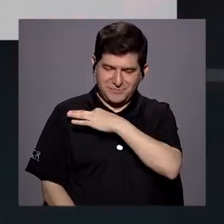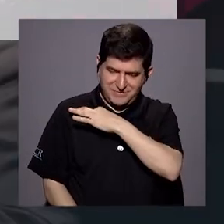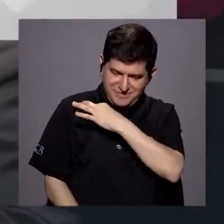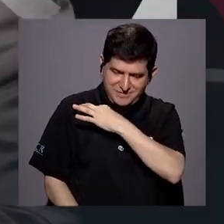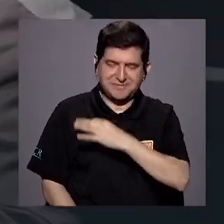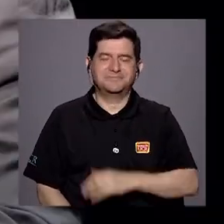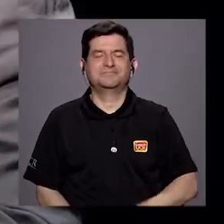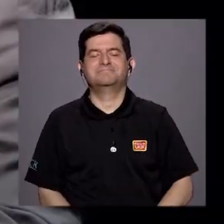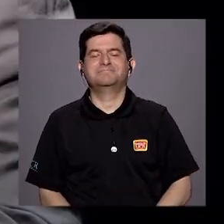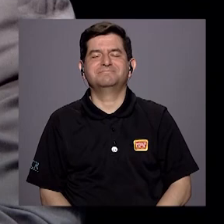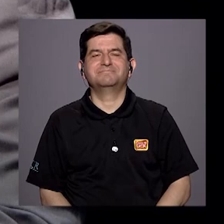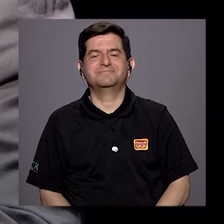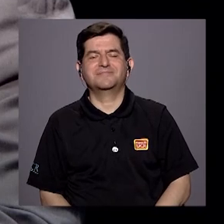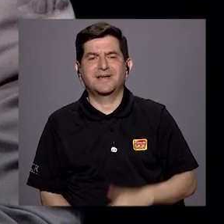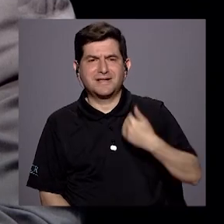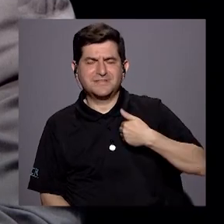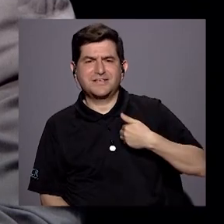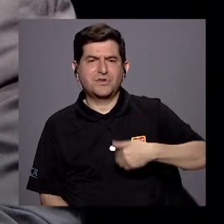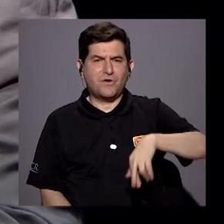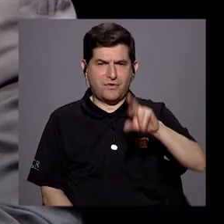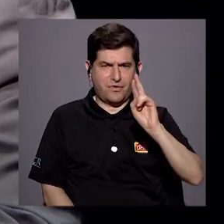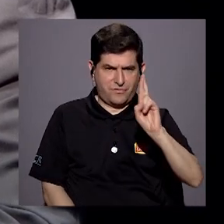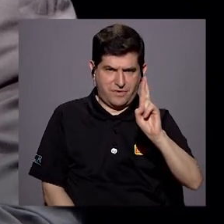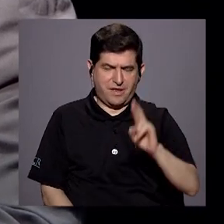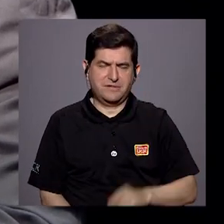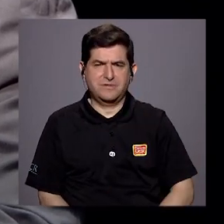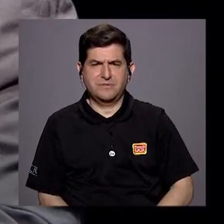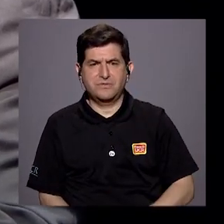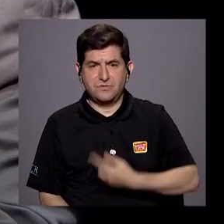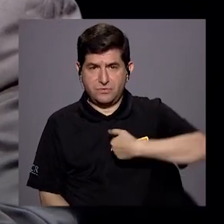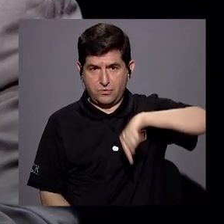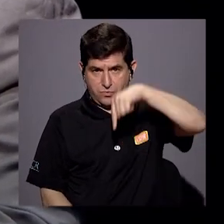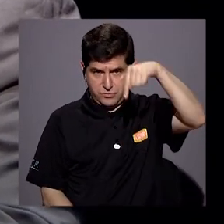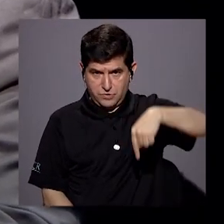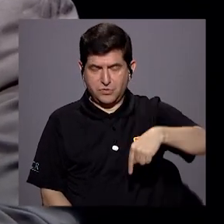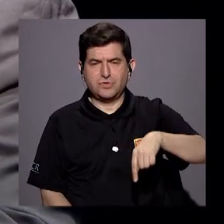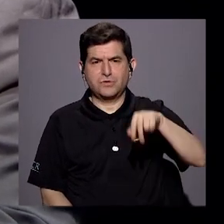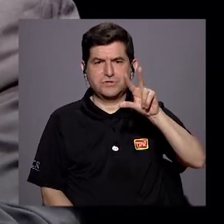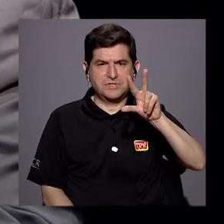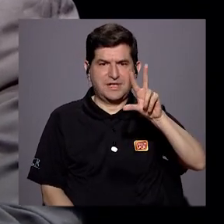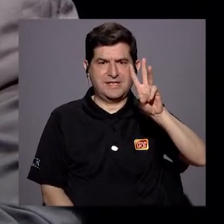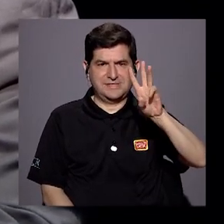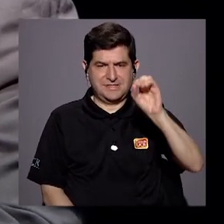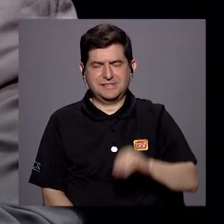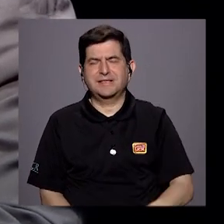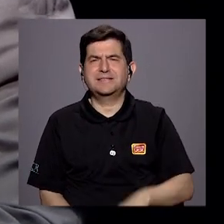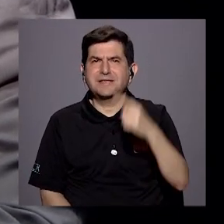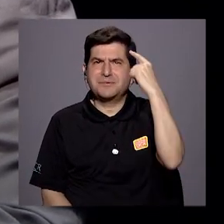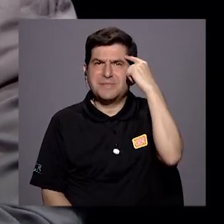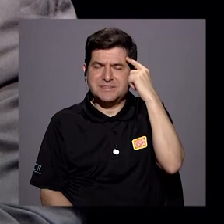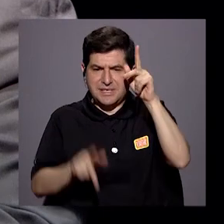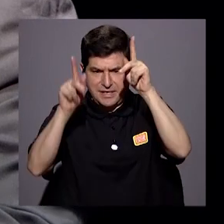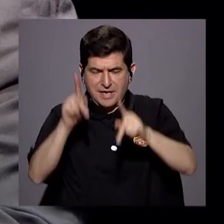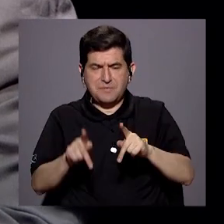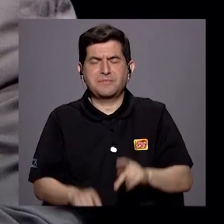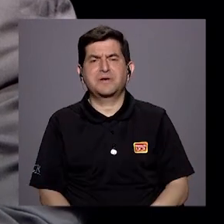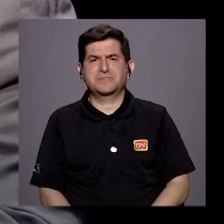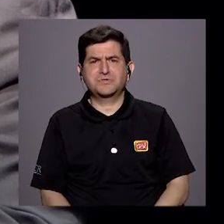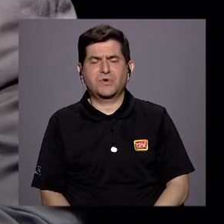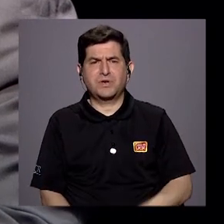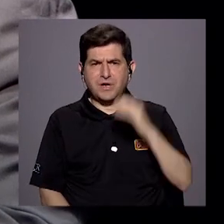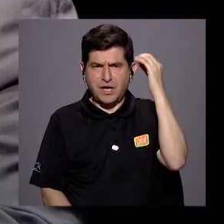Don Rolando, nosotros en 360 pensamos en voces autorizadas en temas país y hoy